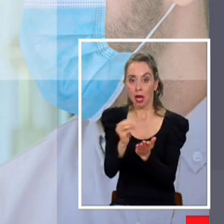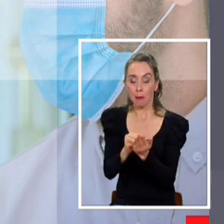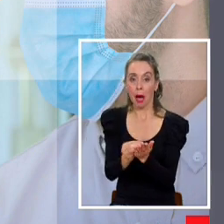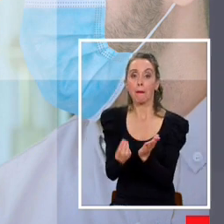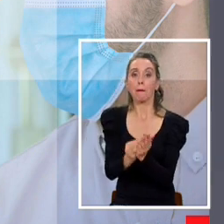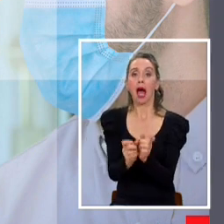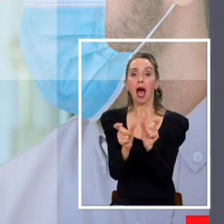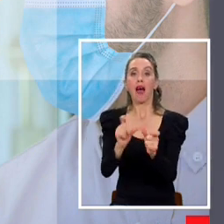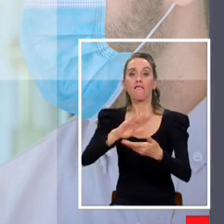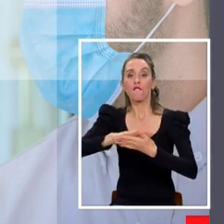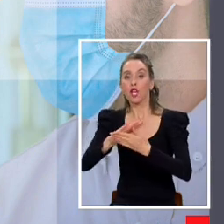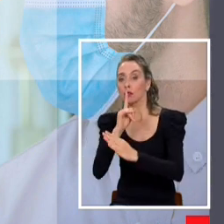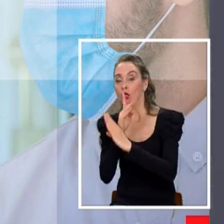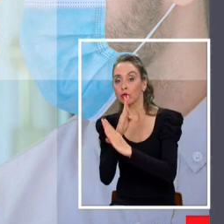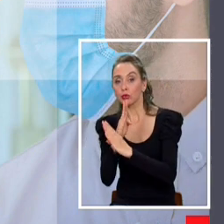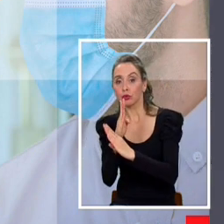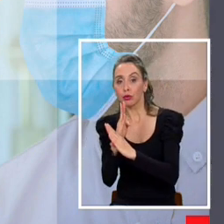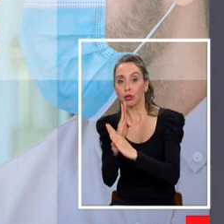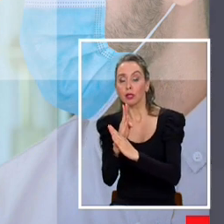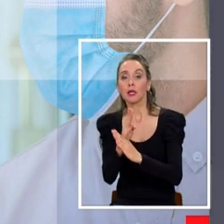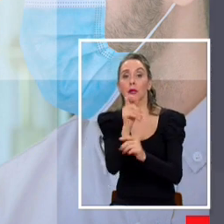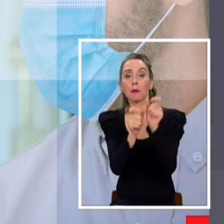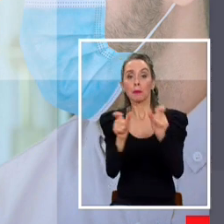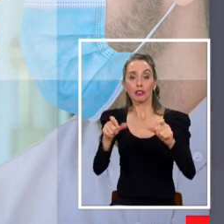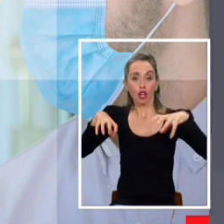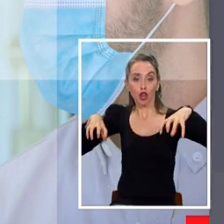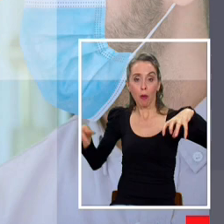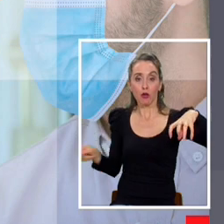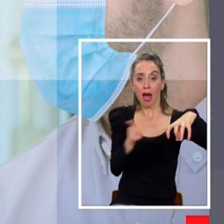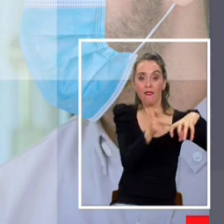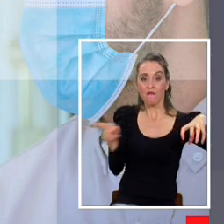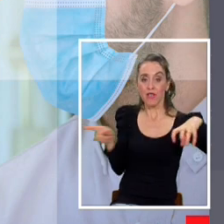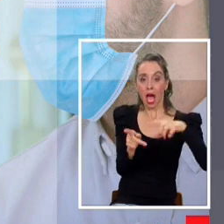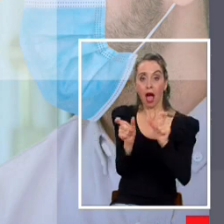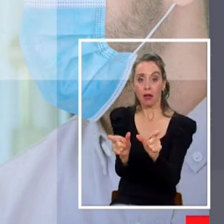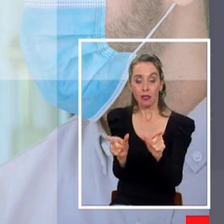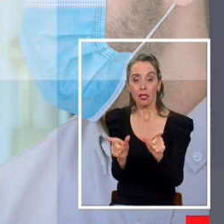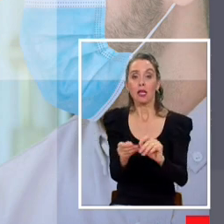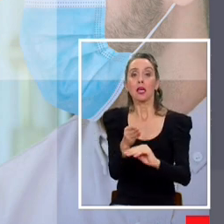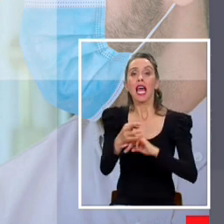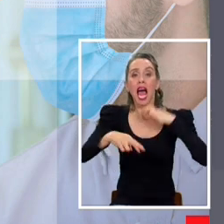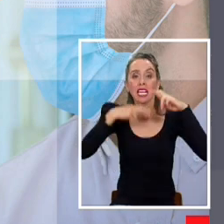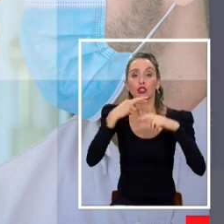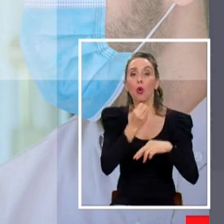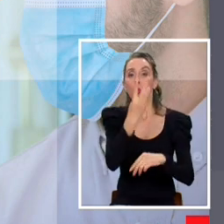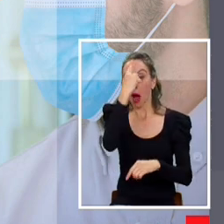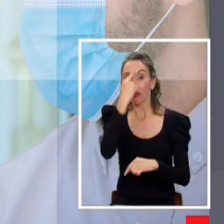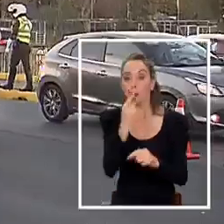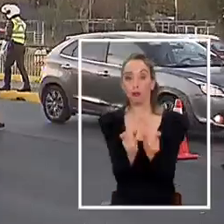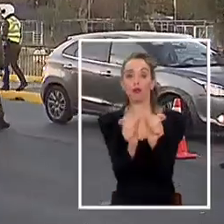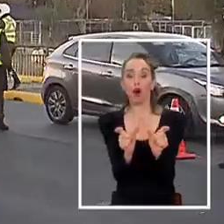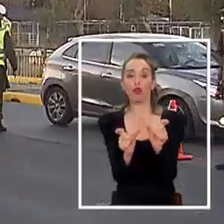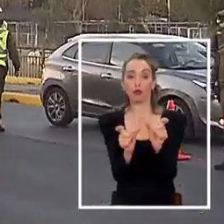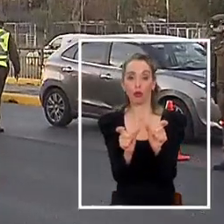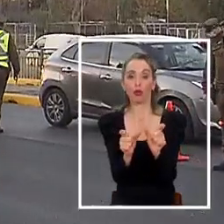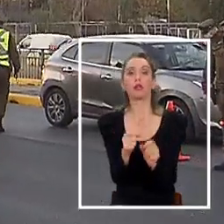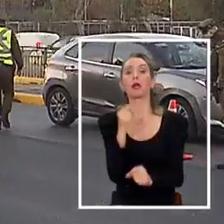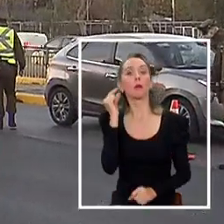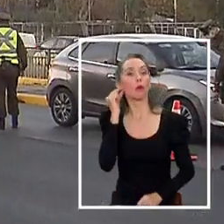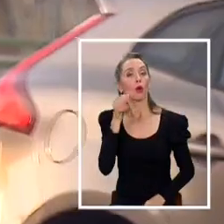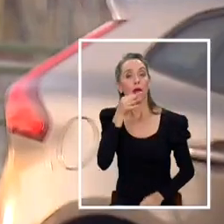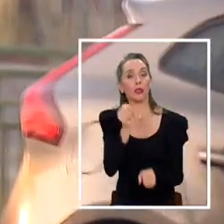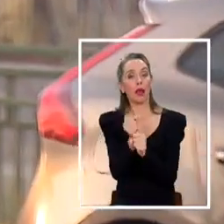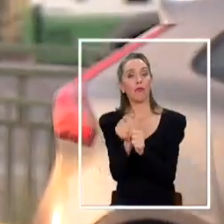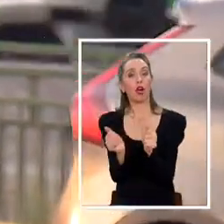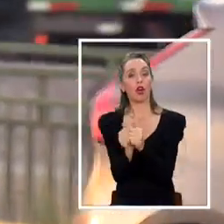fiscalización de fiestas clandestinas, de desplazamiento entre comunas y de aforos en restaurantes, por ejemplo. Esto es un trabajo conjunto con